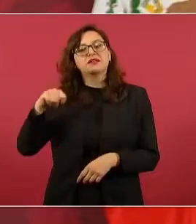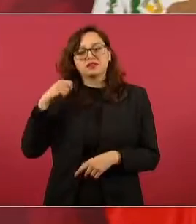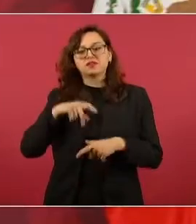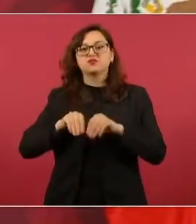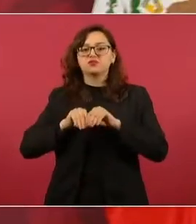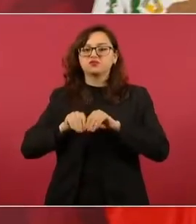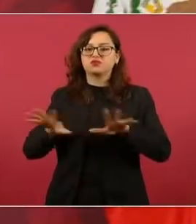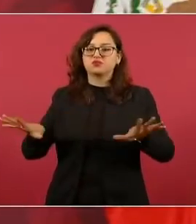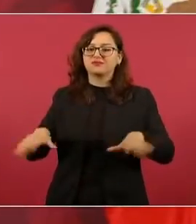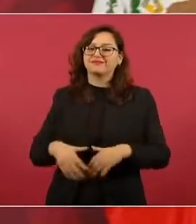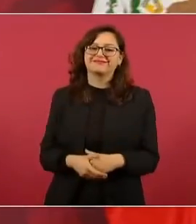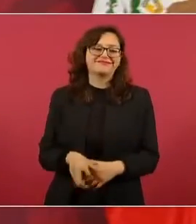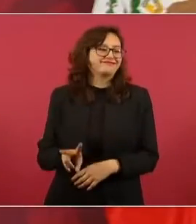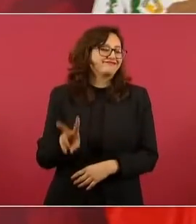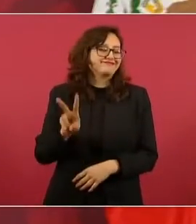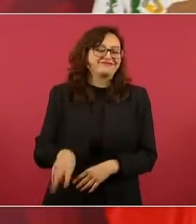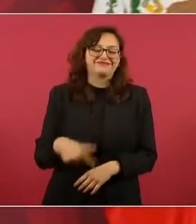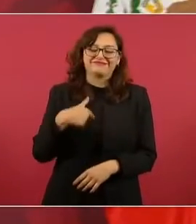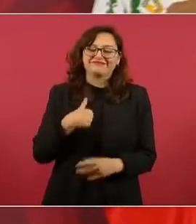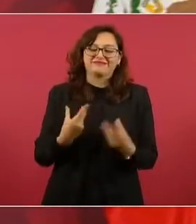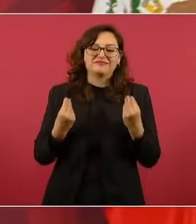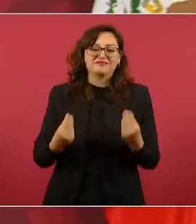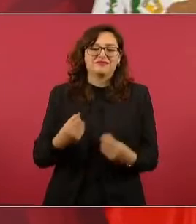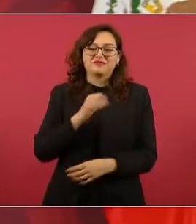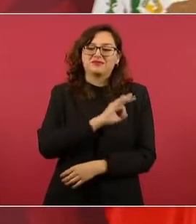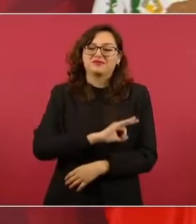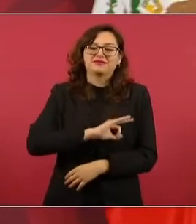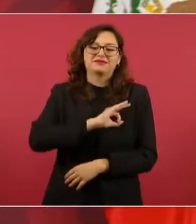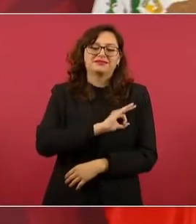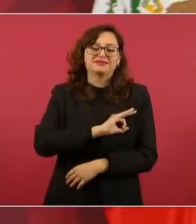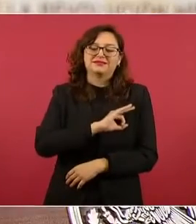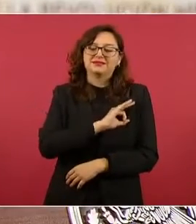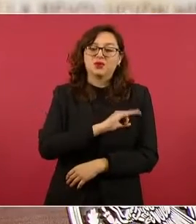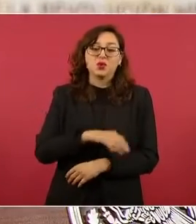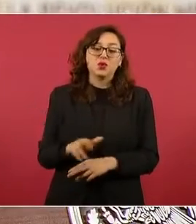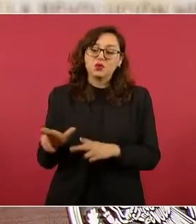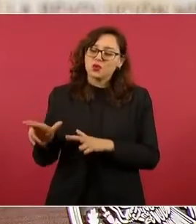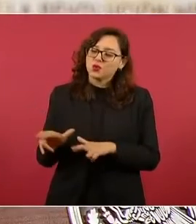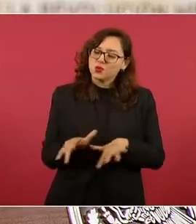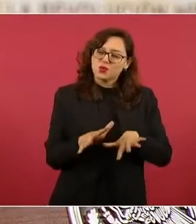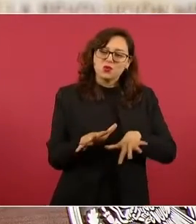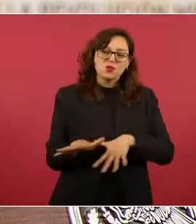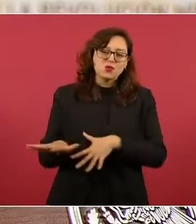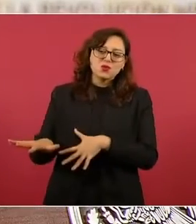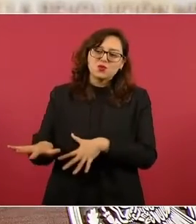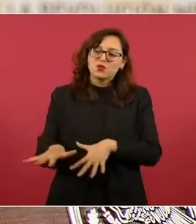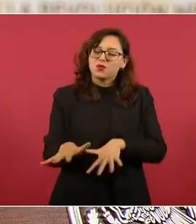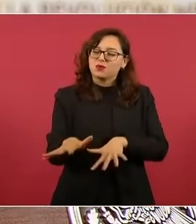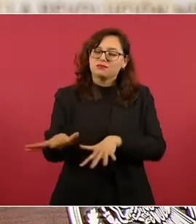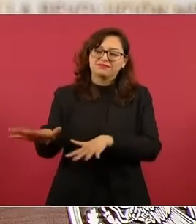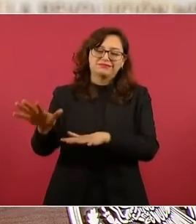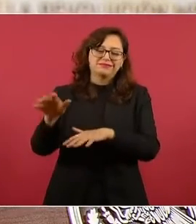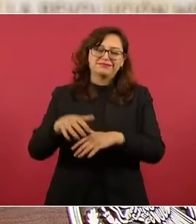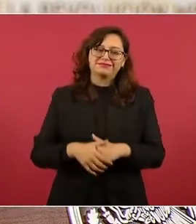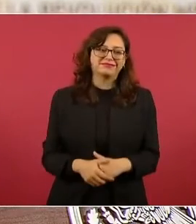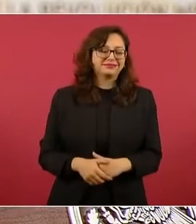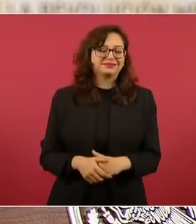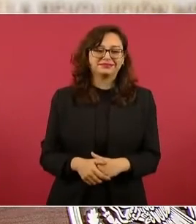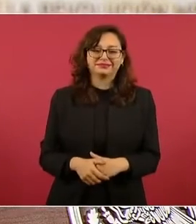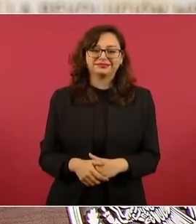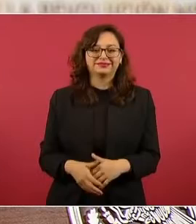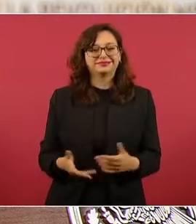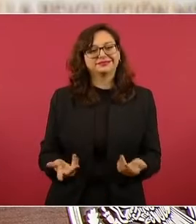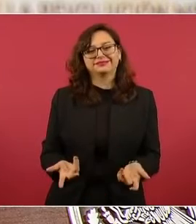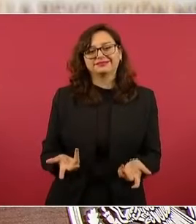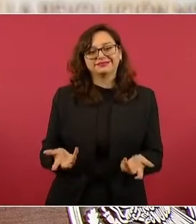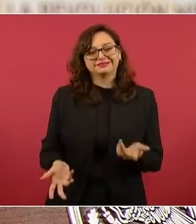Entonces, muy feliz. Y el río, a